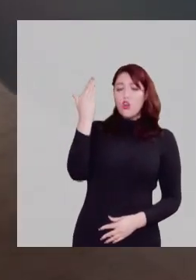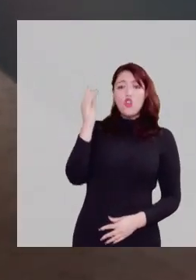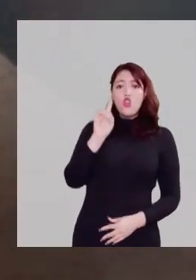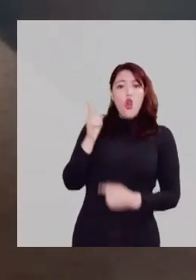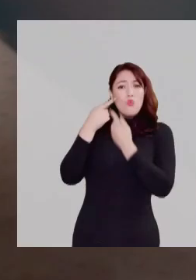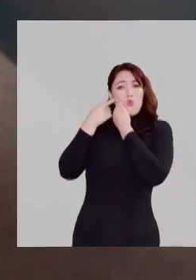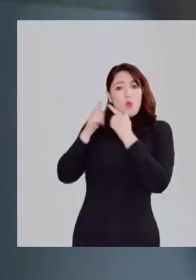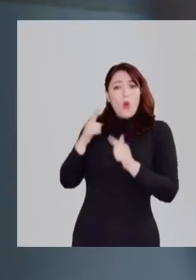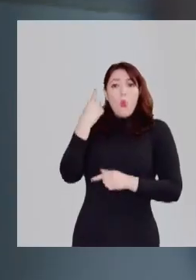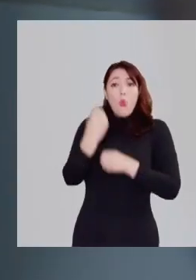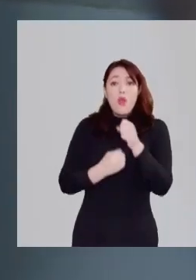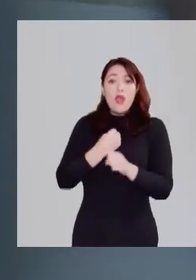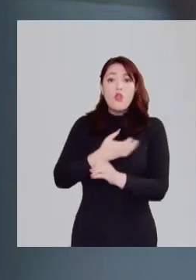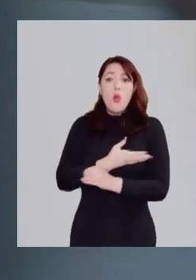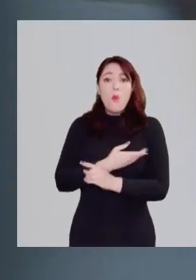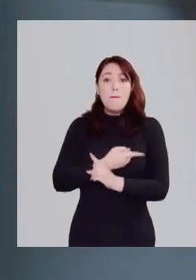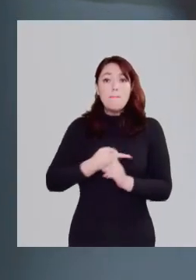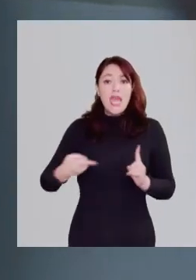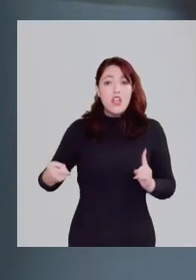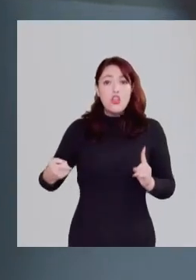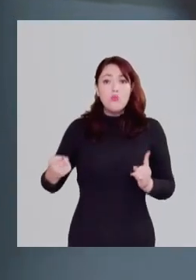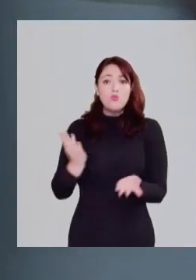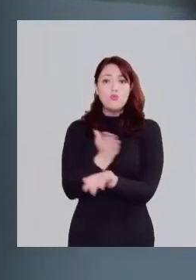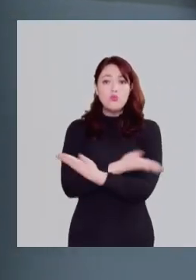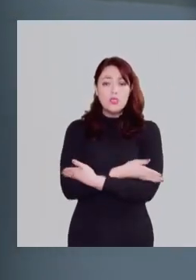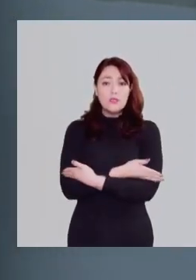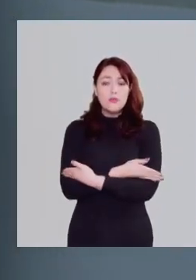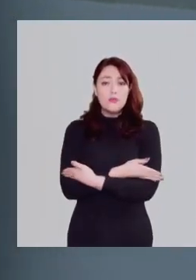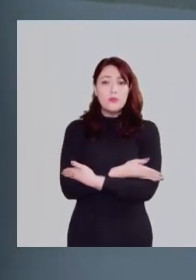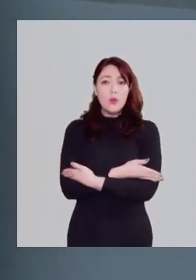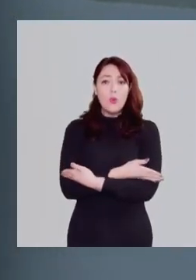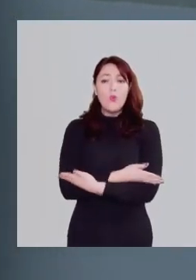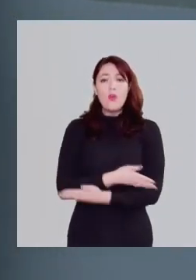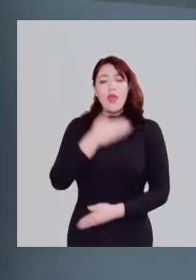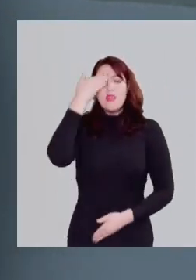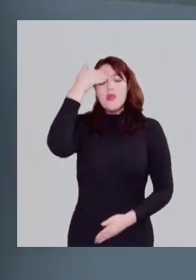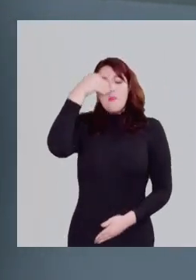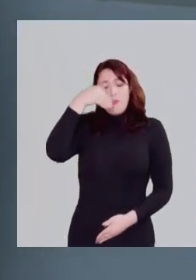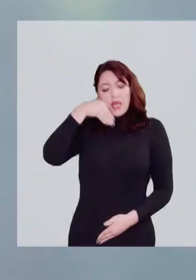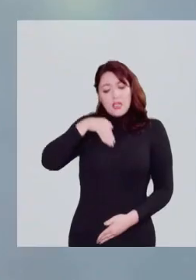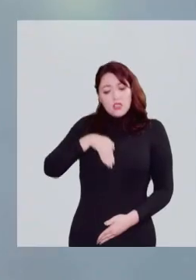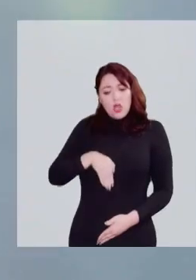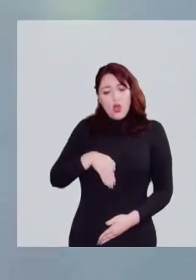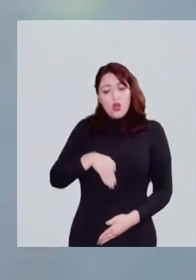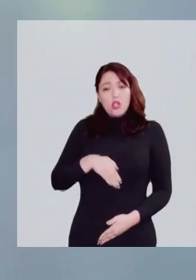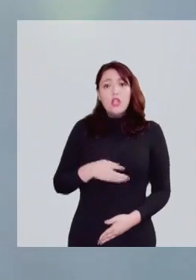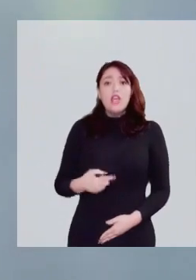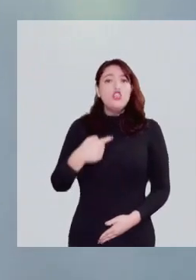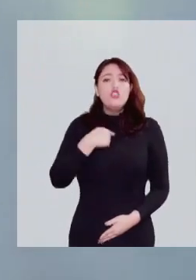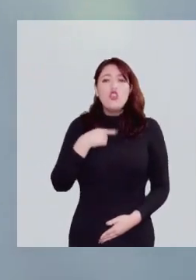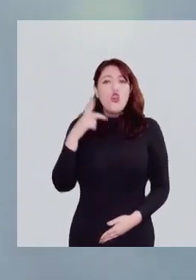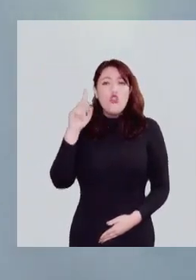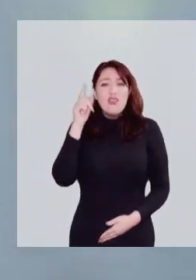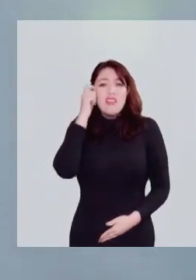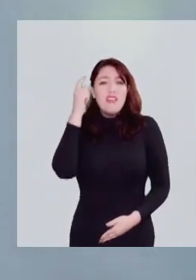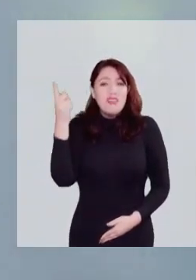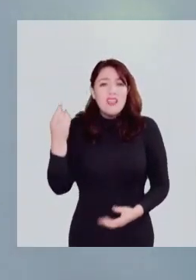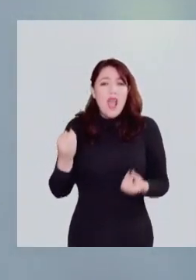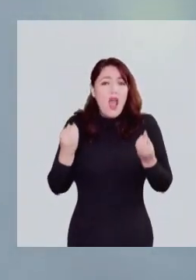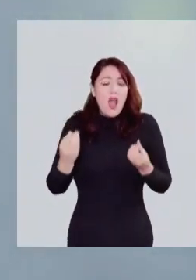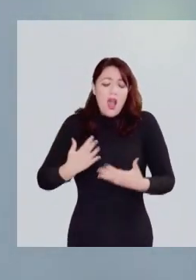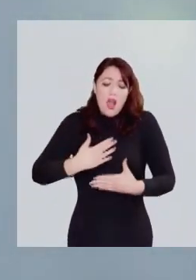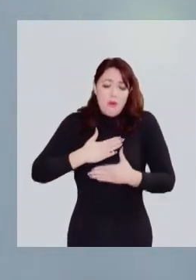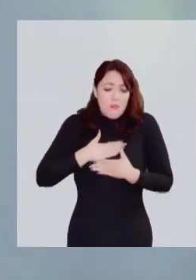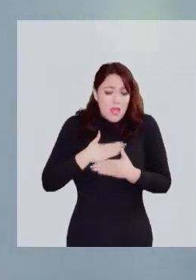no me reconocía. Estuve un año y medio sin hacer nada. Con una depresión. Porque ni siquiera yo entendía lo que me estaba